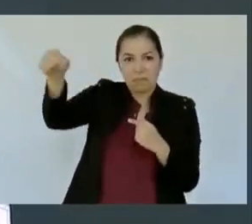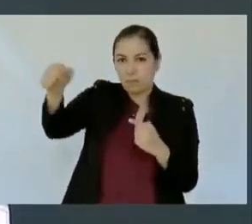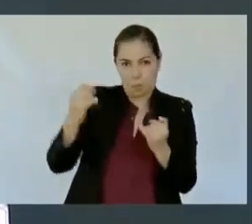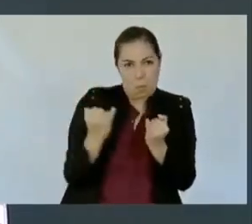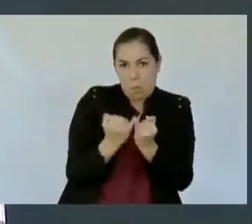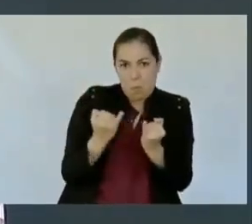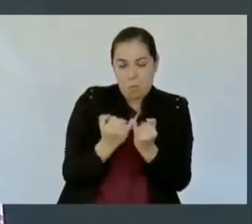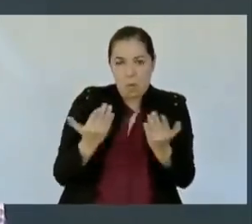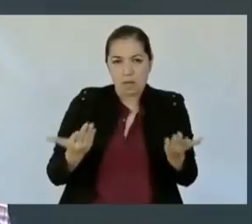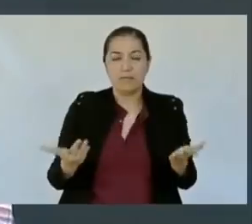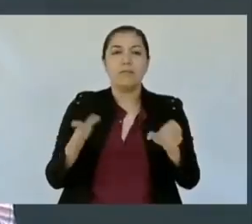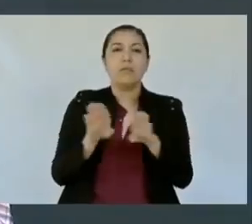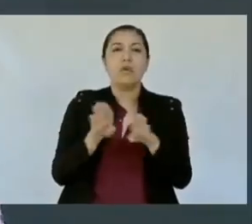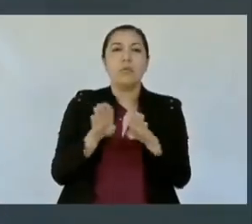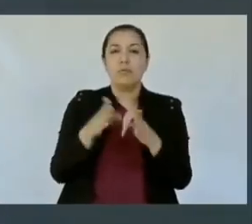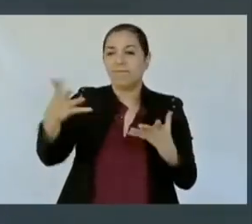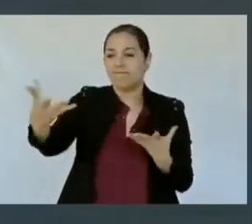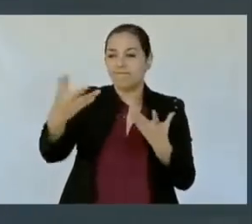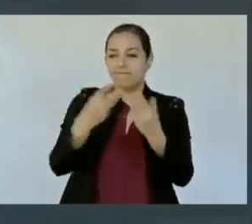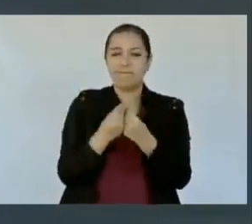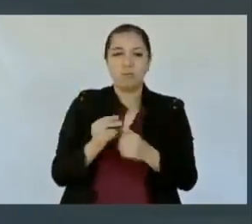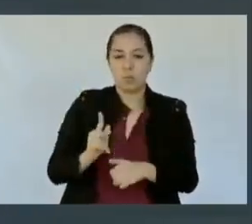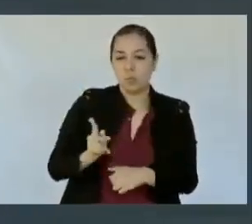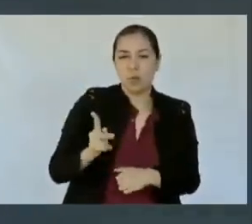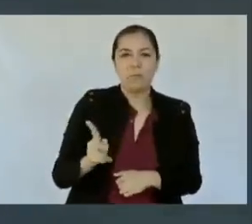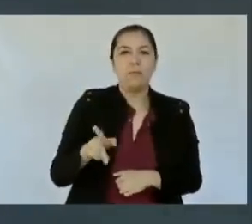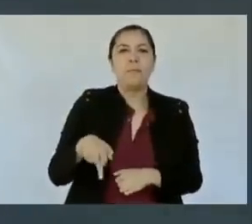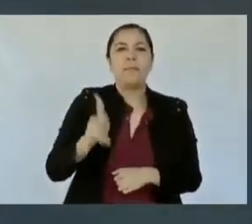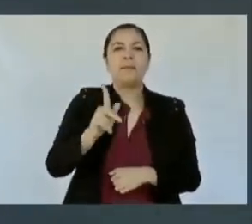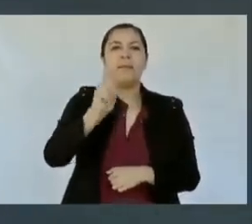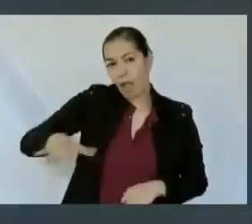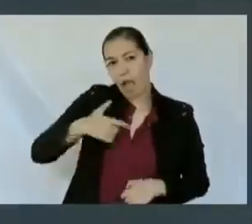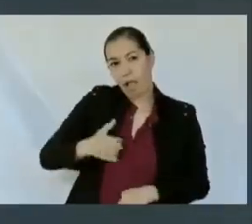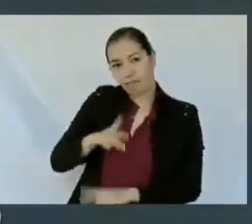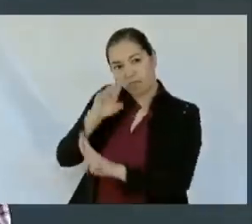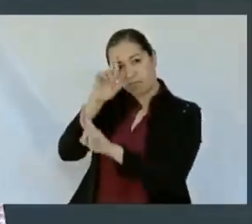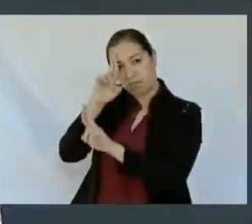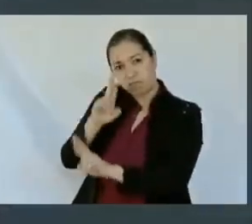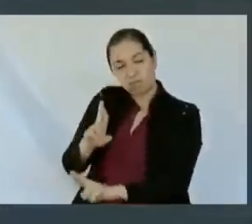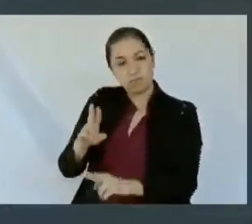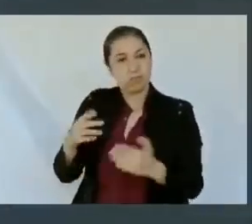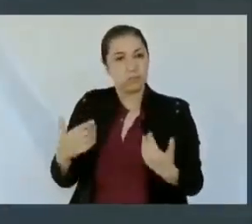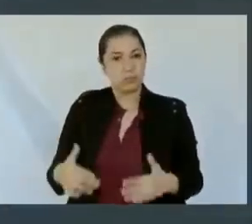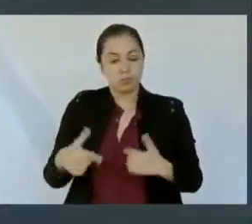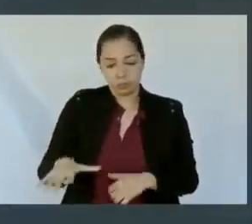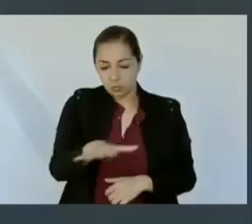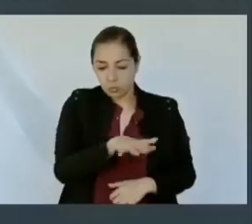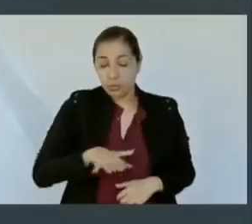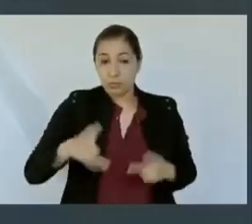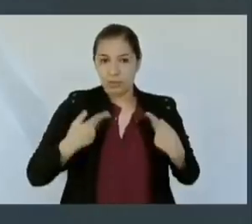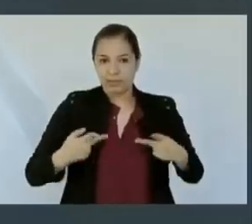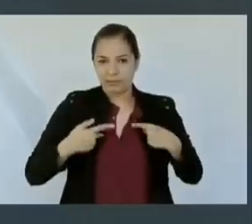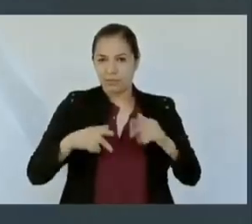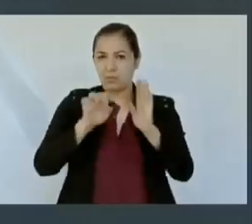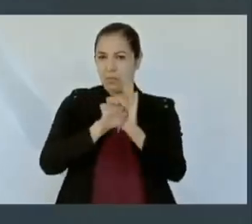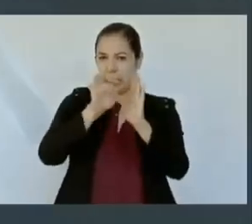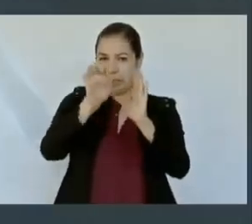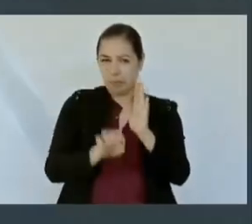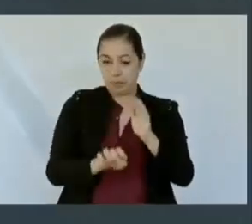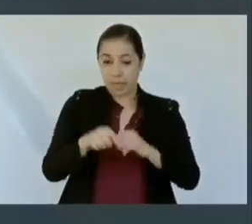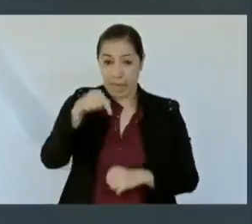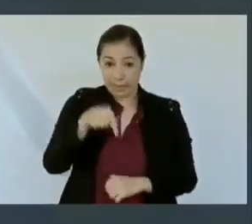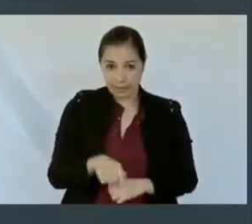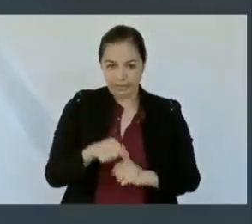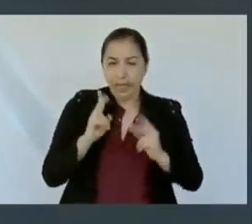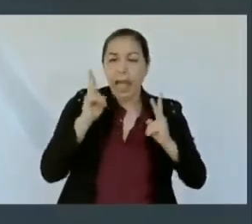somos el mismo pueblo separado por las montañas. Aquí para visitar a una familia, entre las